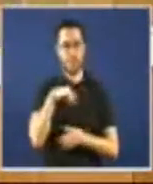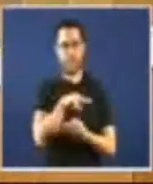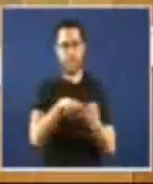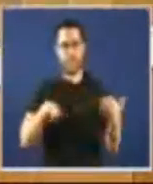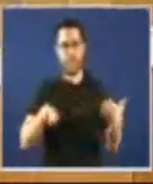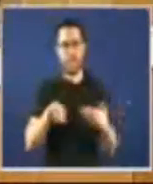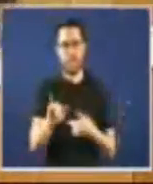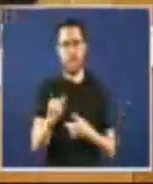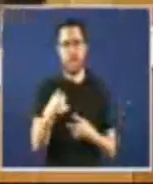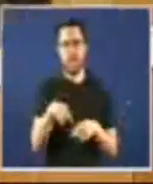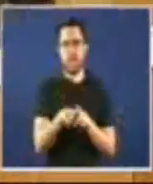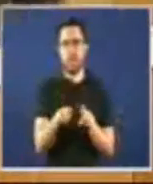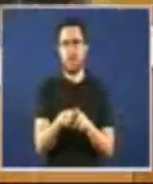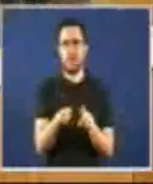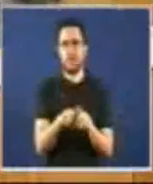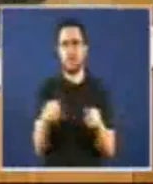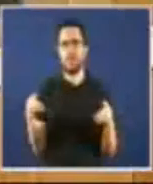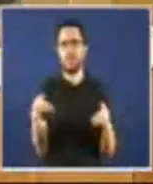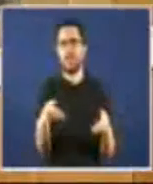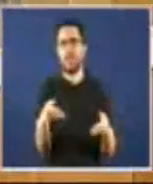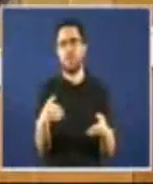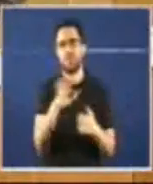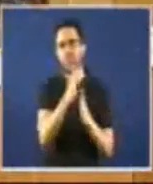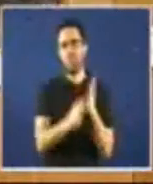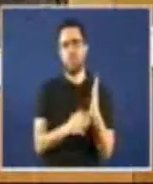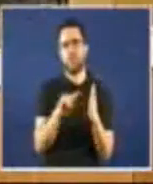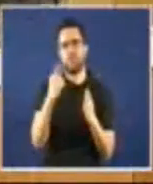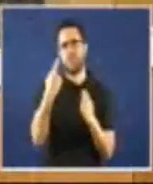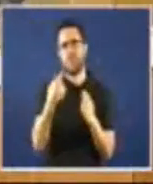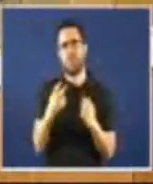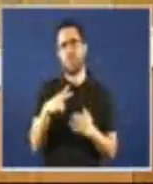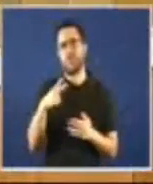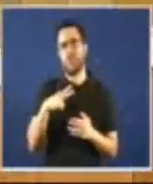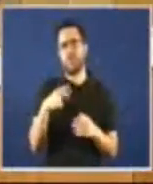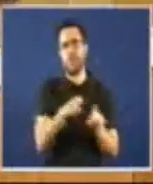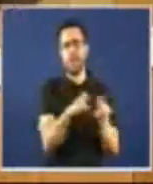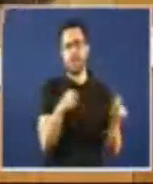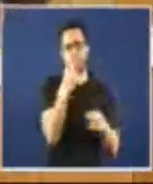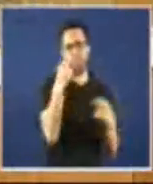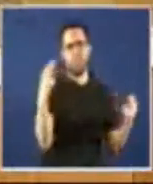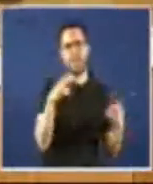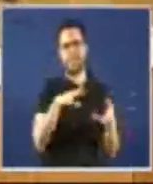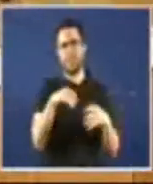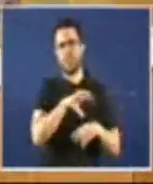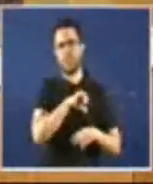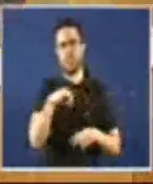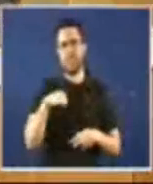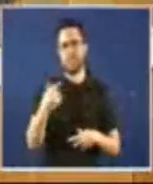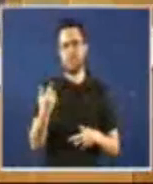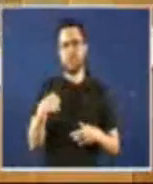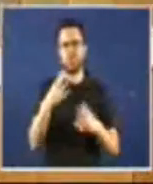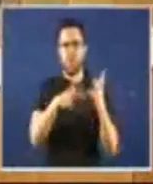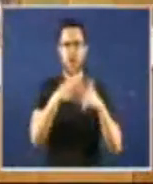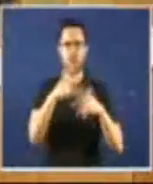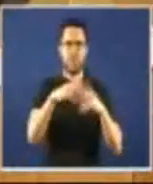magnitudes que están ocultas nos orzamentos primeiro está a débeda das empresas públicas autonómicas que non computan o protocolo do déficit excesivo pero que son